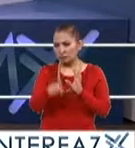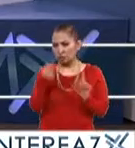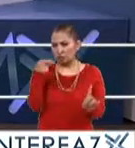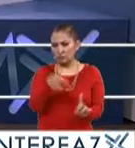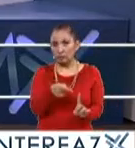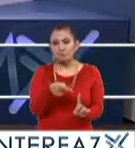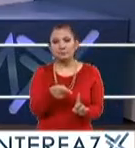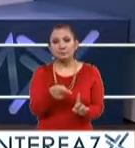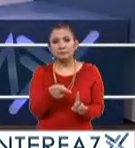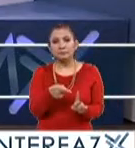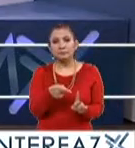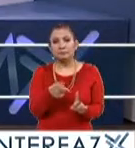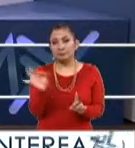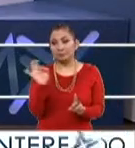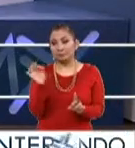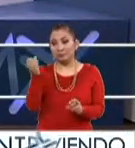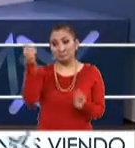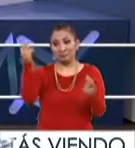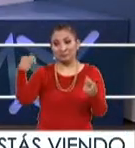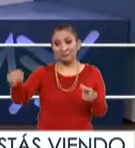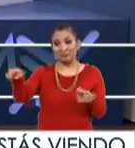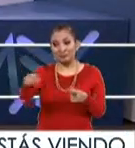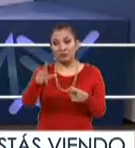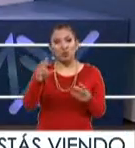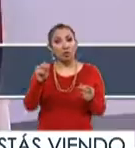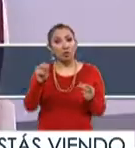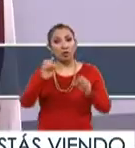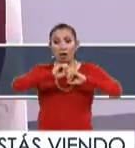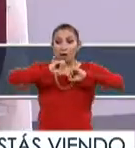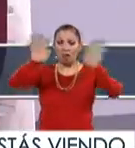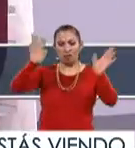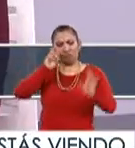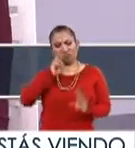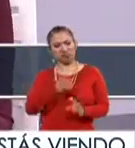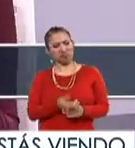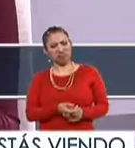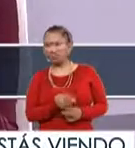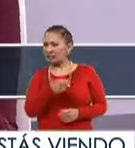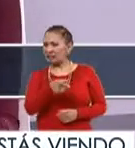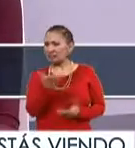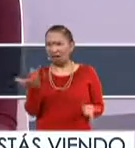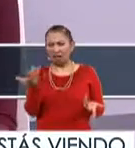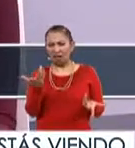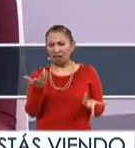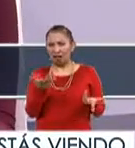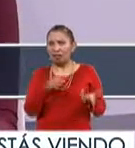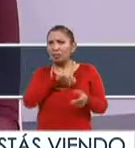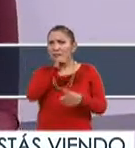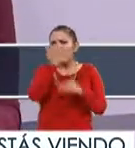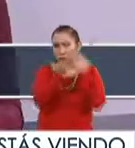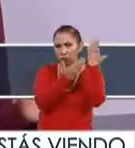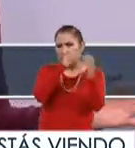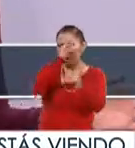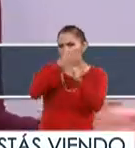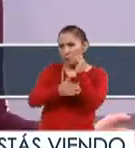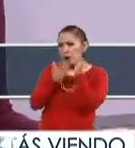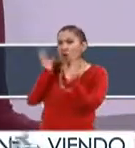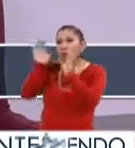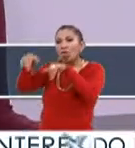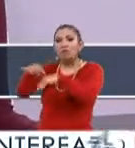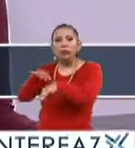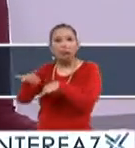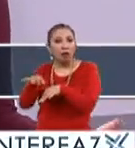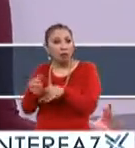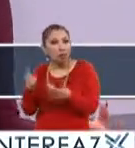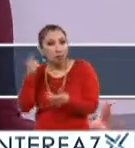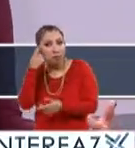punto que mencioné, que tal vez para muchos no es tan obvio, que es esto de la salida laboral. Porque pensamos sí o